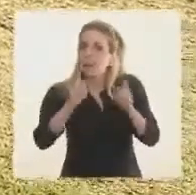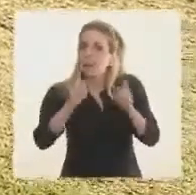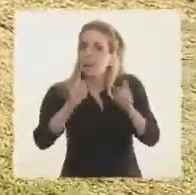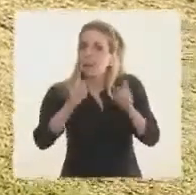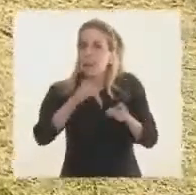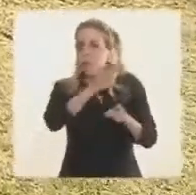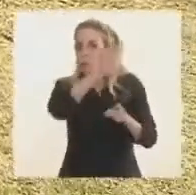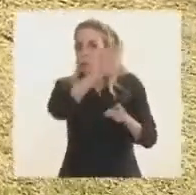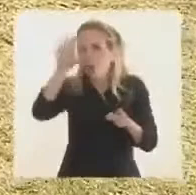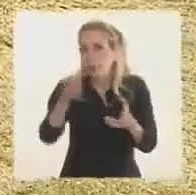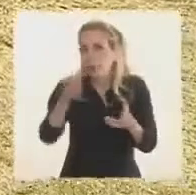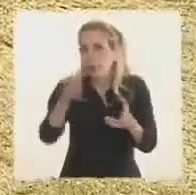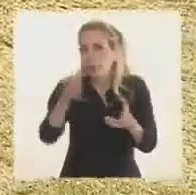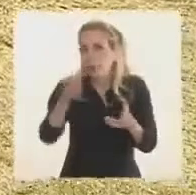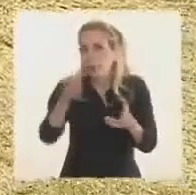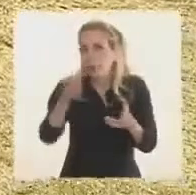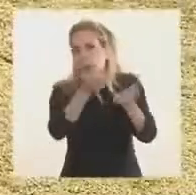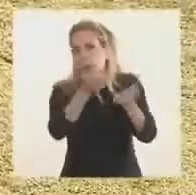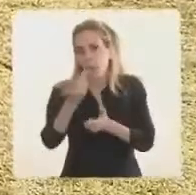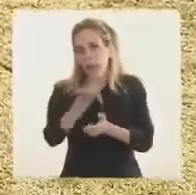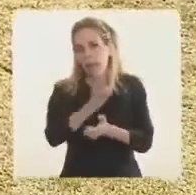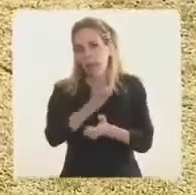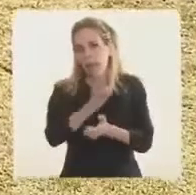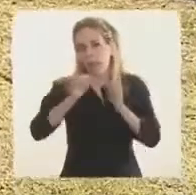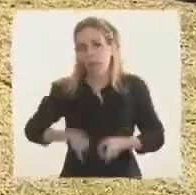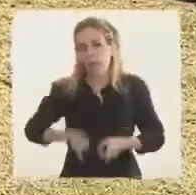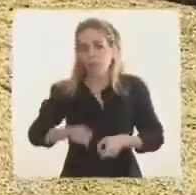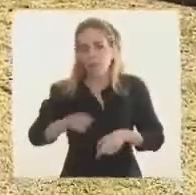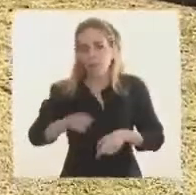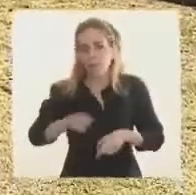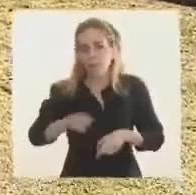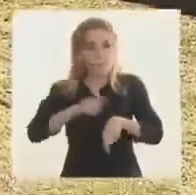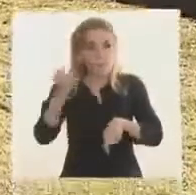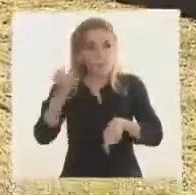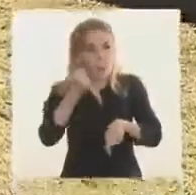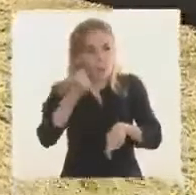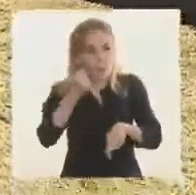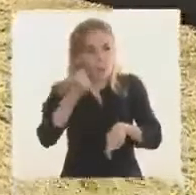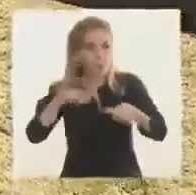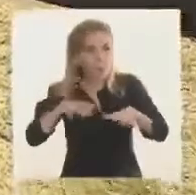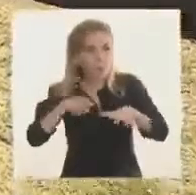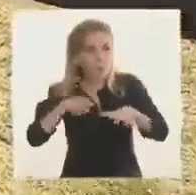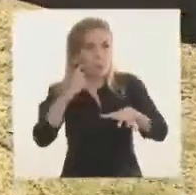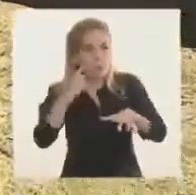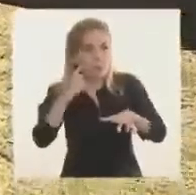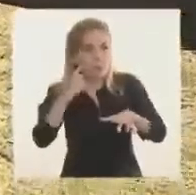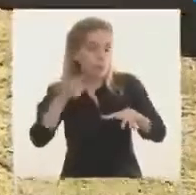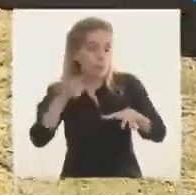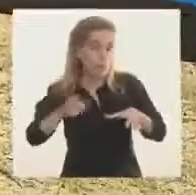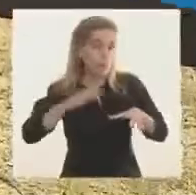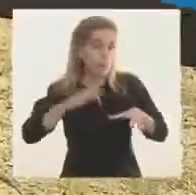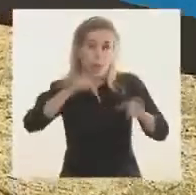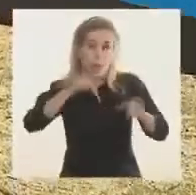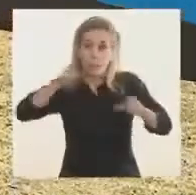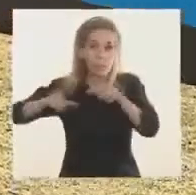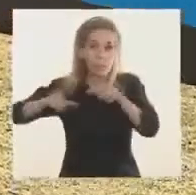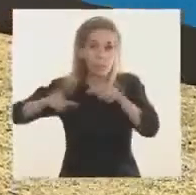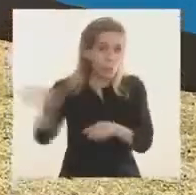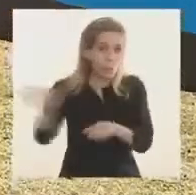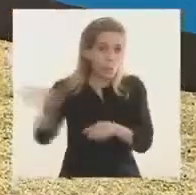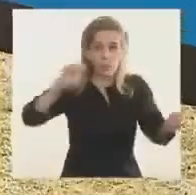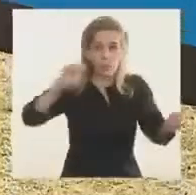país. Y creo que en este momento tan especial que vivimos, que nos ha cambiado la vida a todos de golpe,